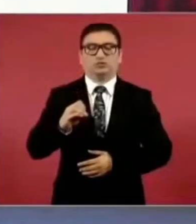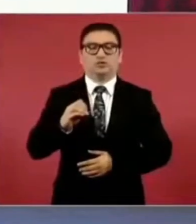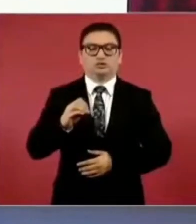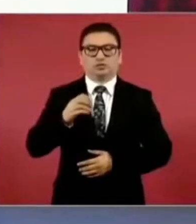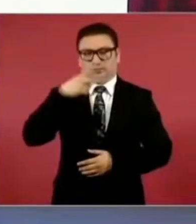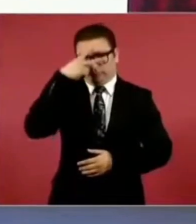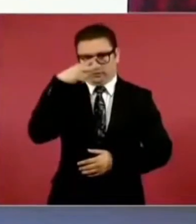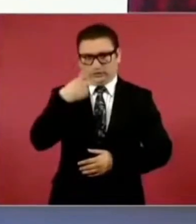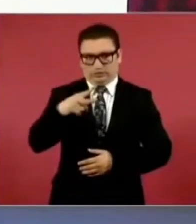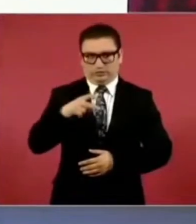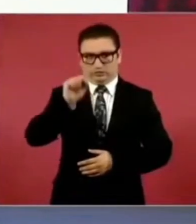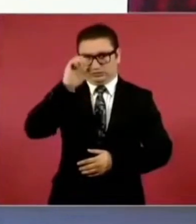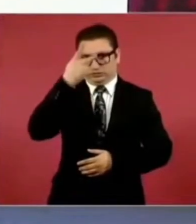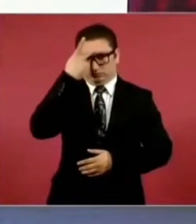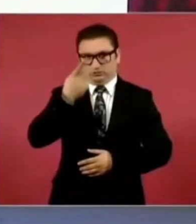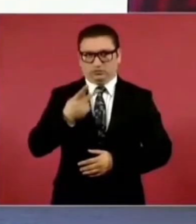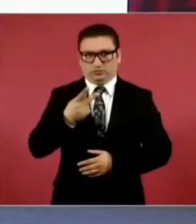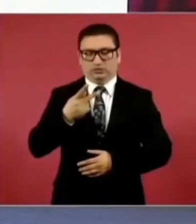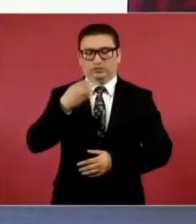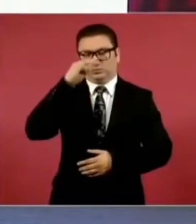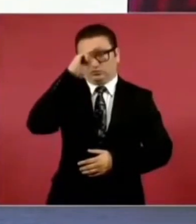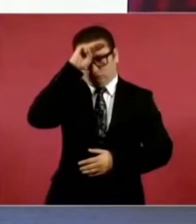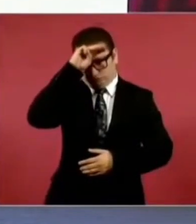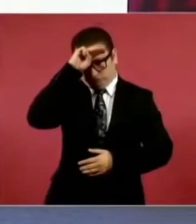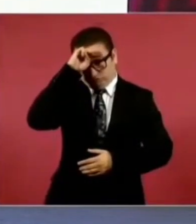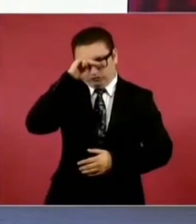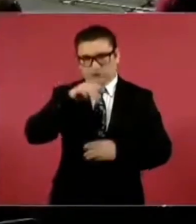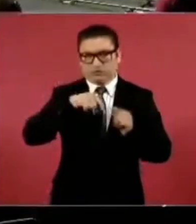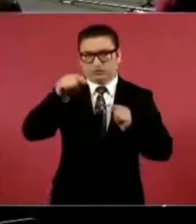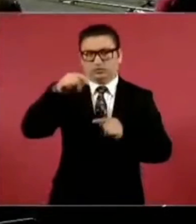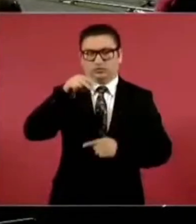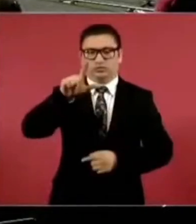México, San Luis, Monterrey, Nuevo Laredo,